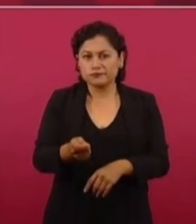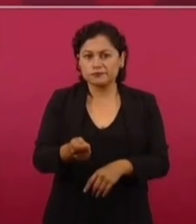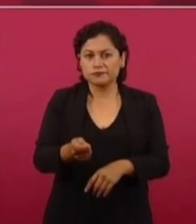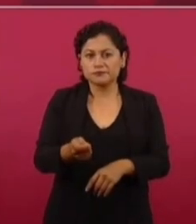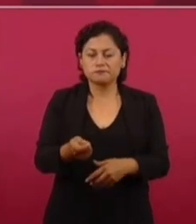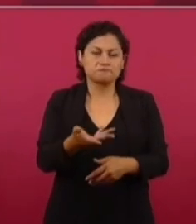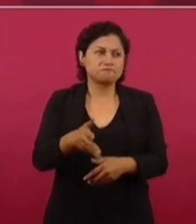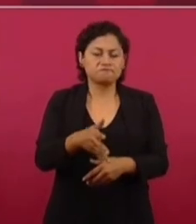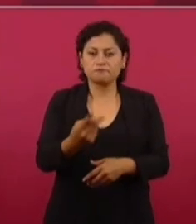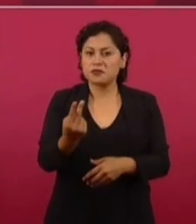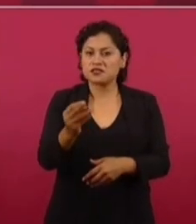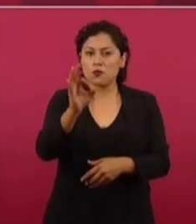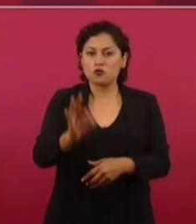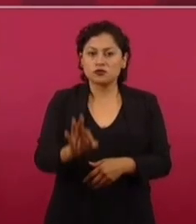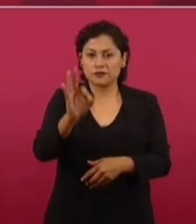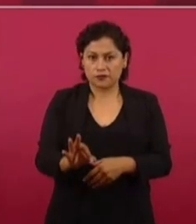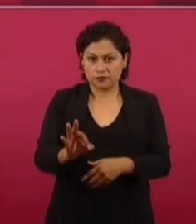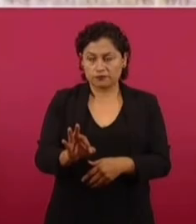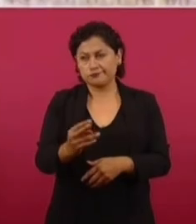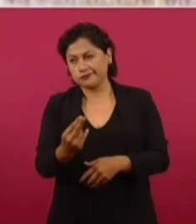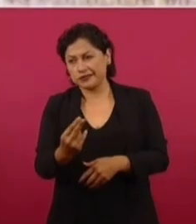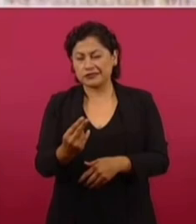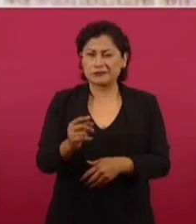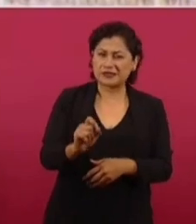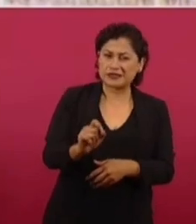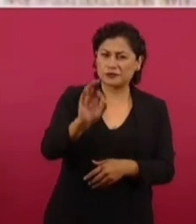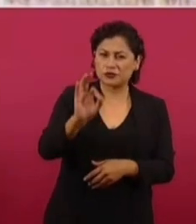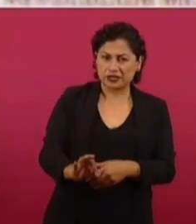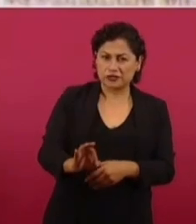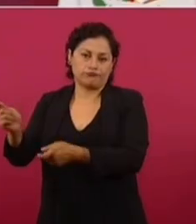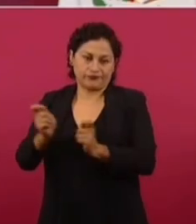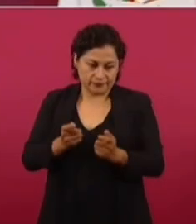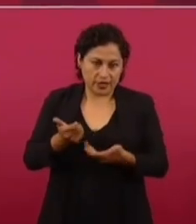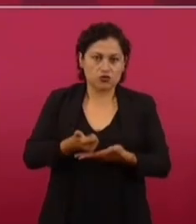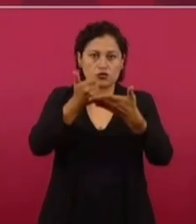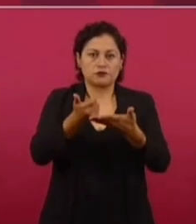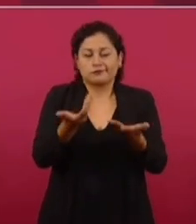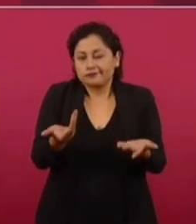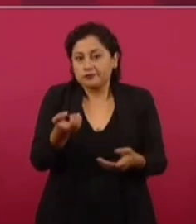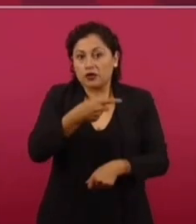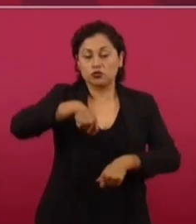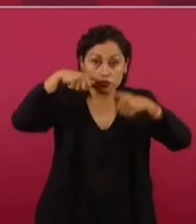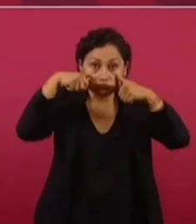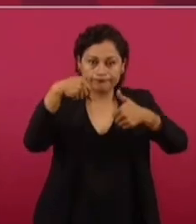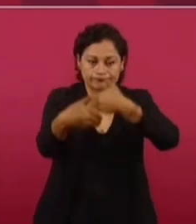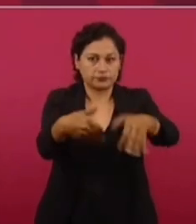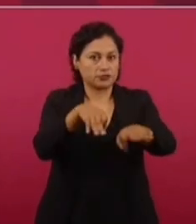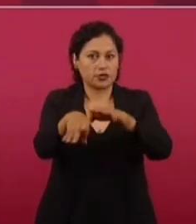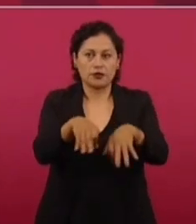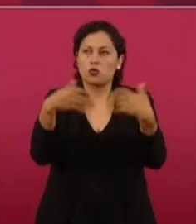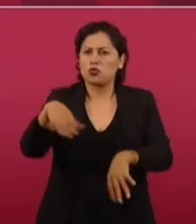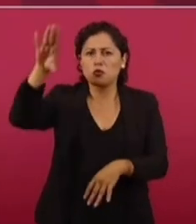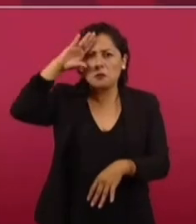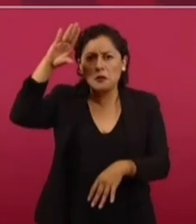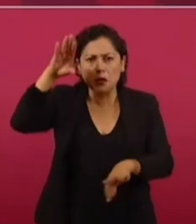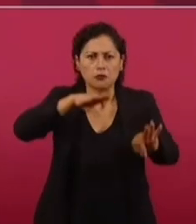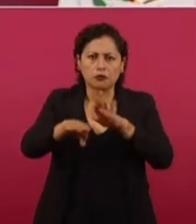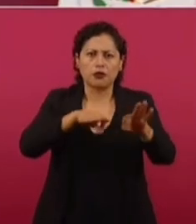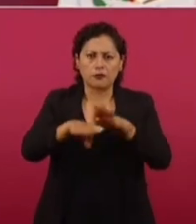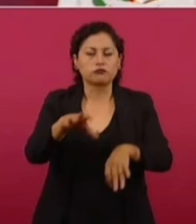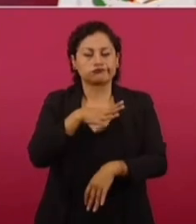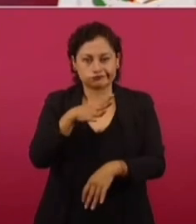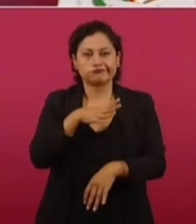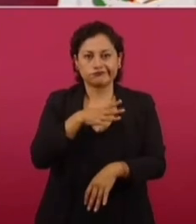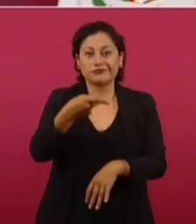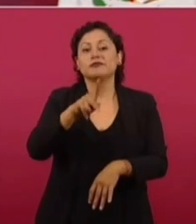Pues como el 25%, 20, 25% del presupuesto nacional. Y tenemos mucho trabajo, bastante trabajo, y la idea es no